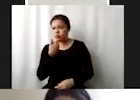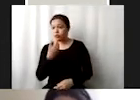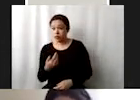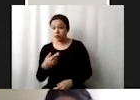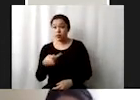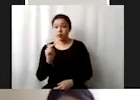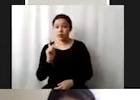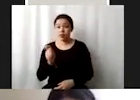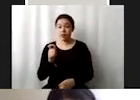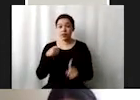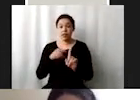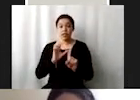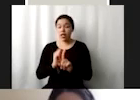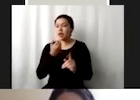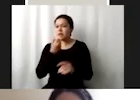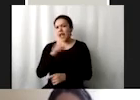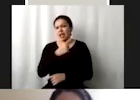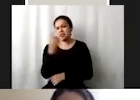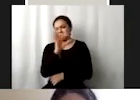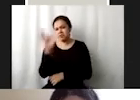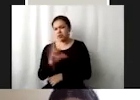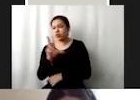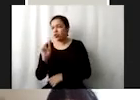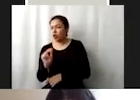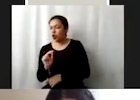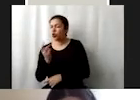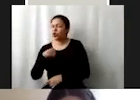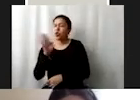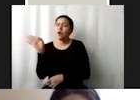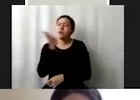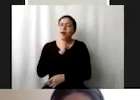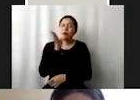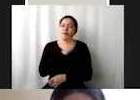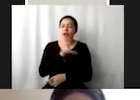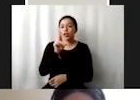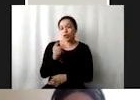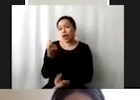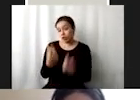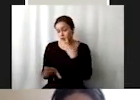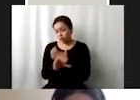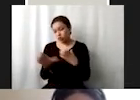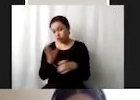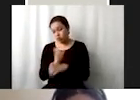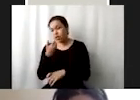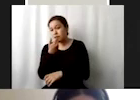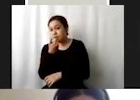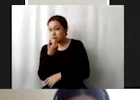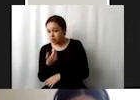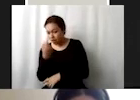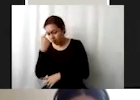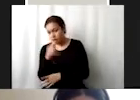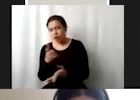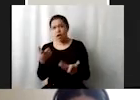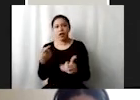que la meta ya se había logrado al 100% sino que no íbamos tan mal sino se habían logrado ciertas condiciones hacia un camino